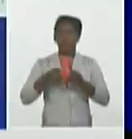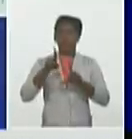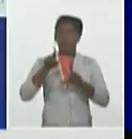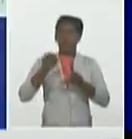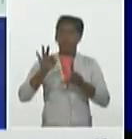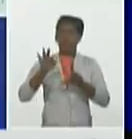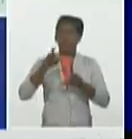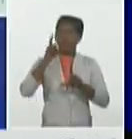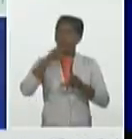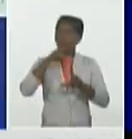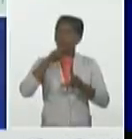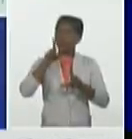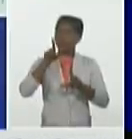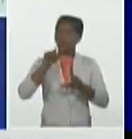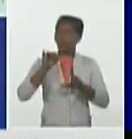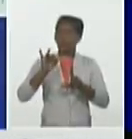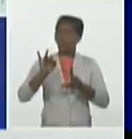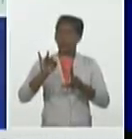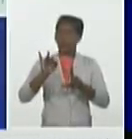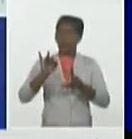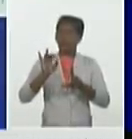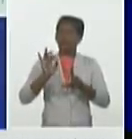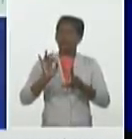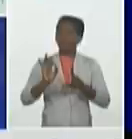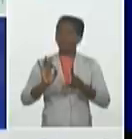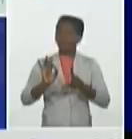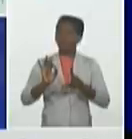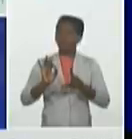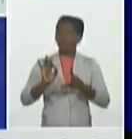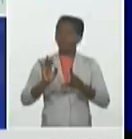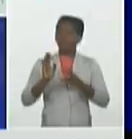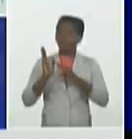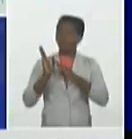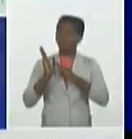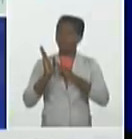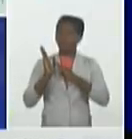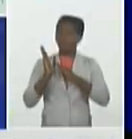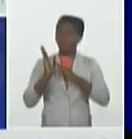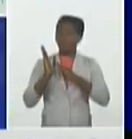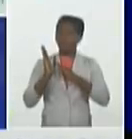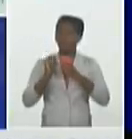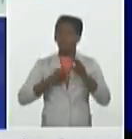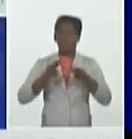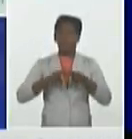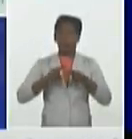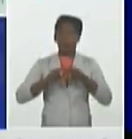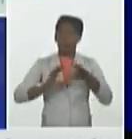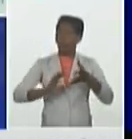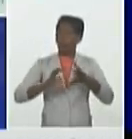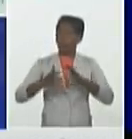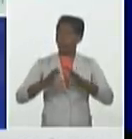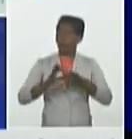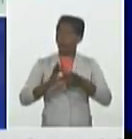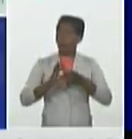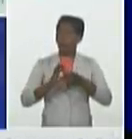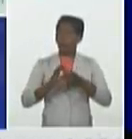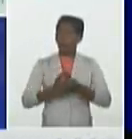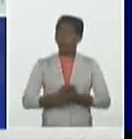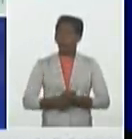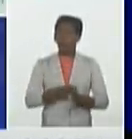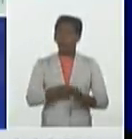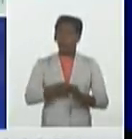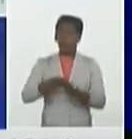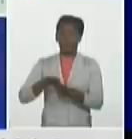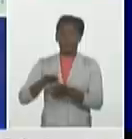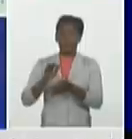17 Cifras elevadas en todos sus municipios Mayaveca incrementa